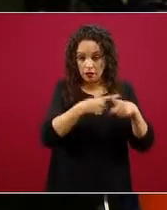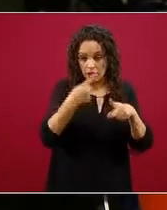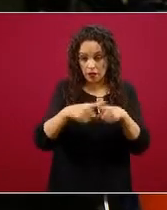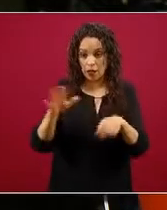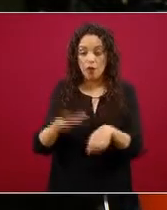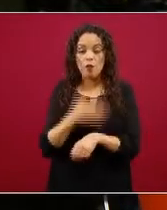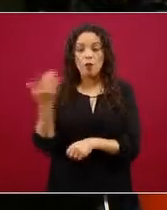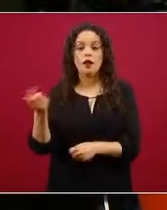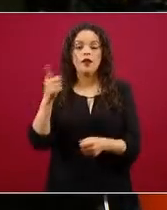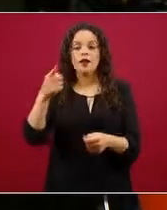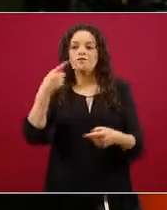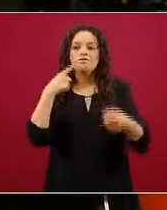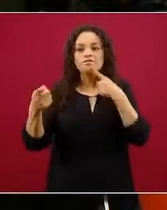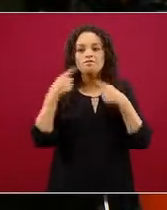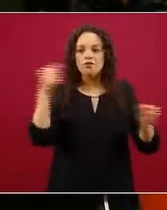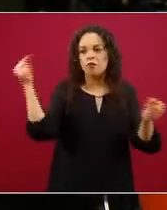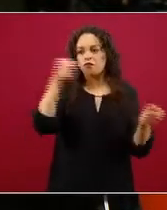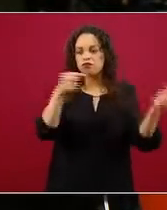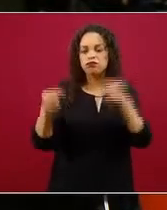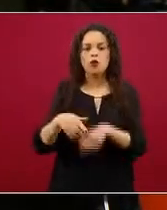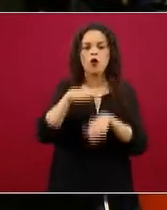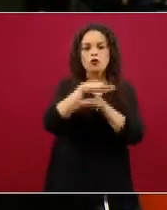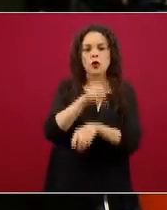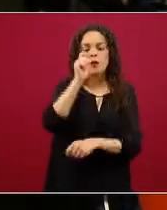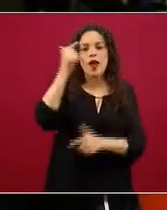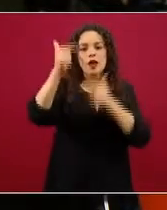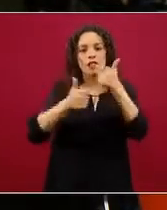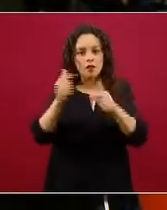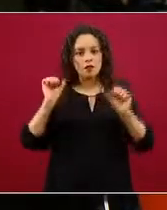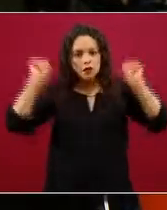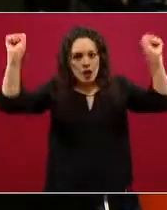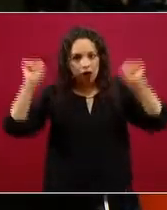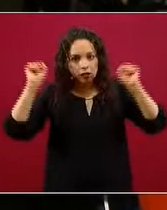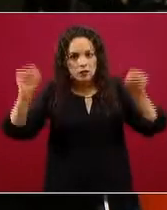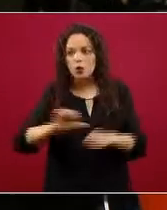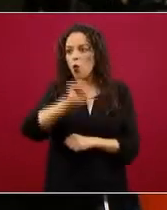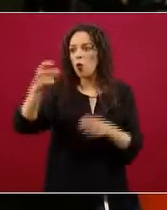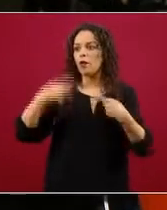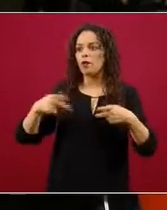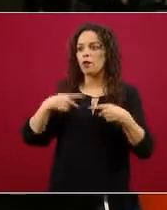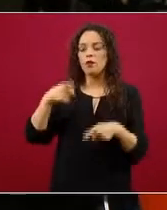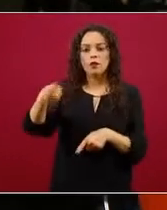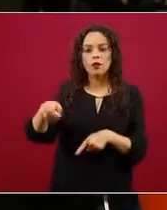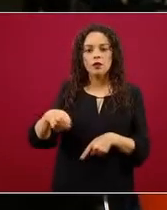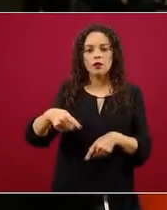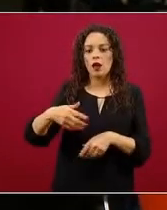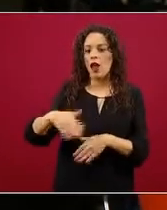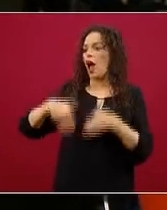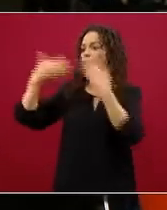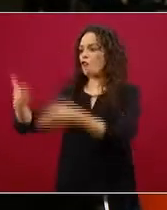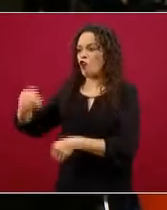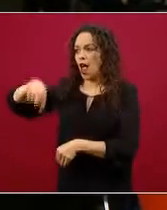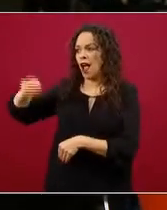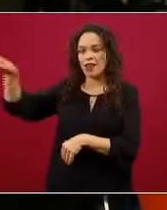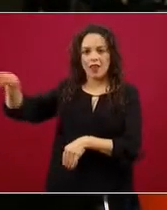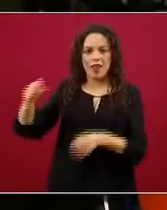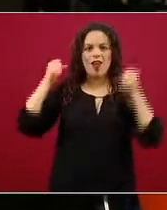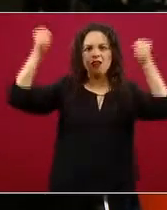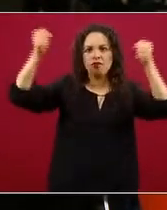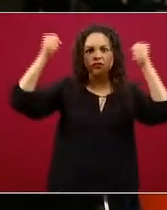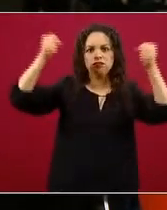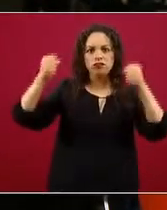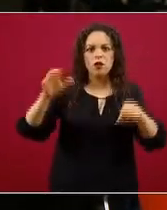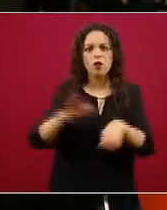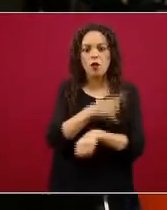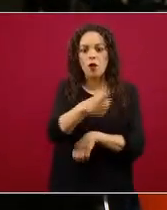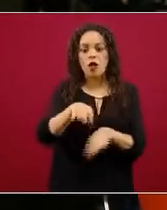los gimnasios, el otro día hubo una manifestación de quienes practican artes marciales aquí a las puertas de Palacio, que bueno, decían que no nos iban a dejar